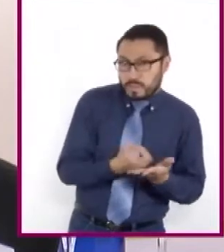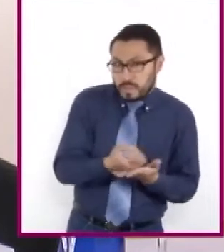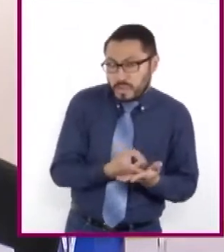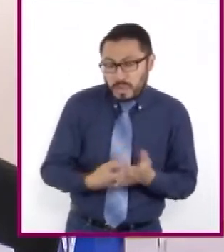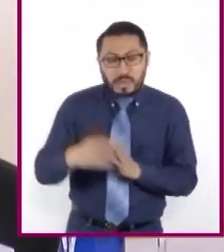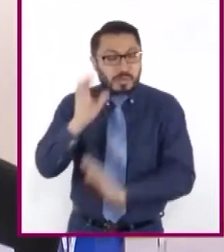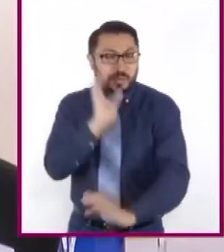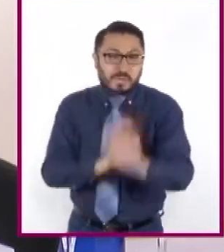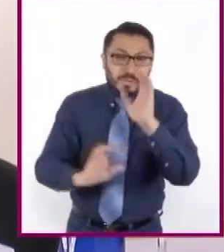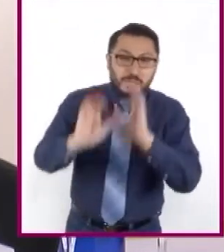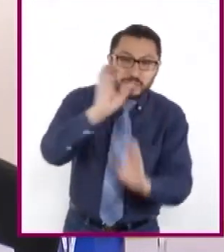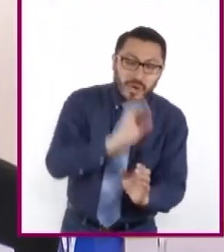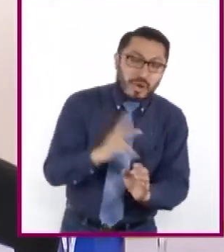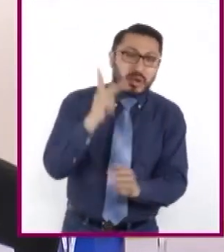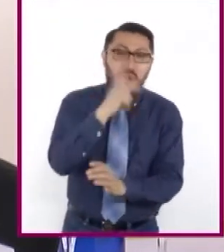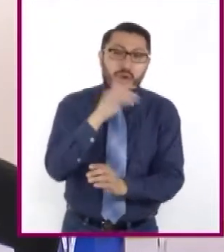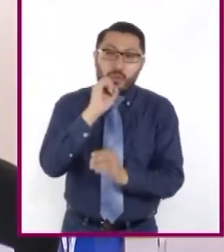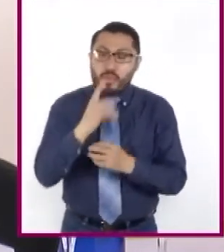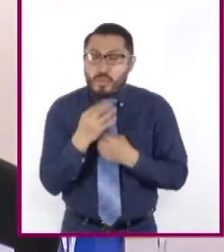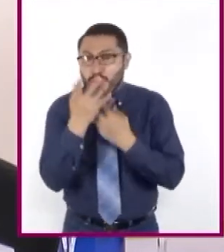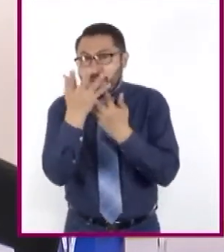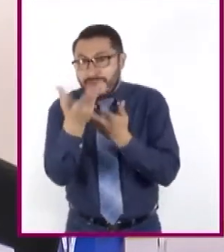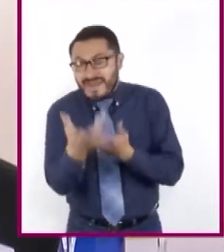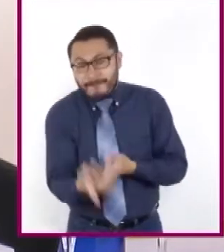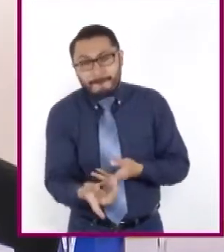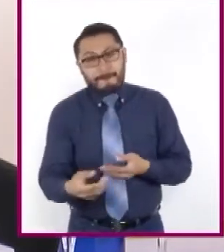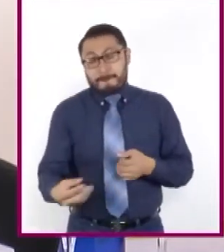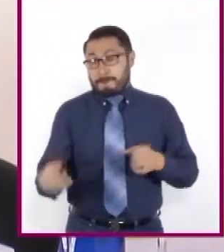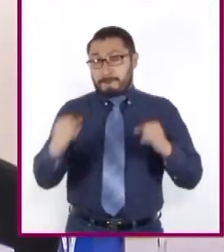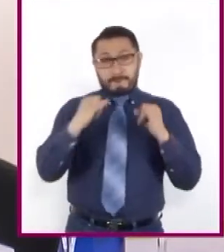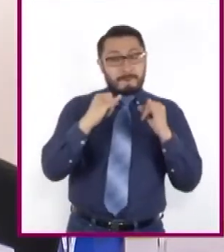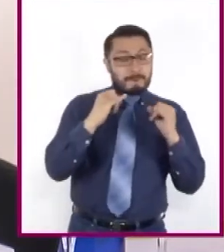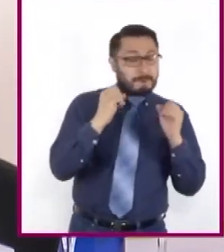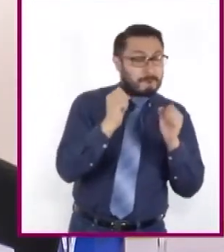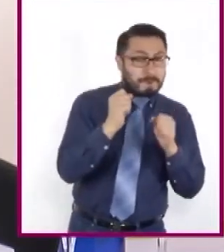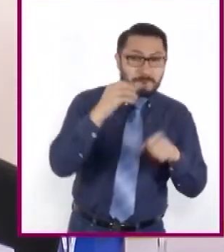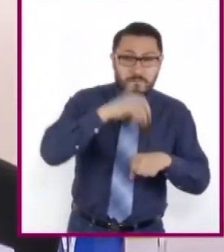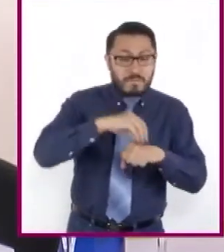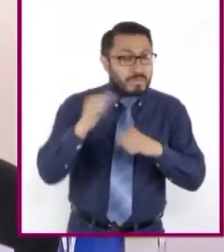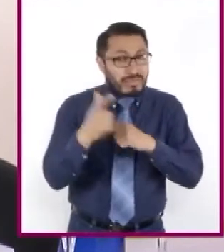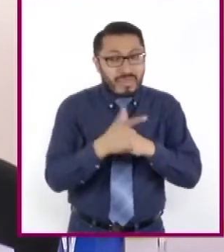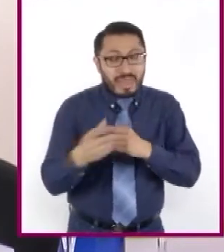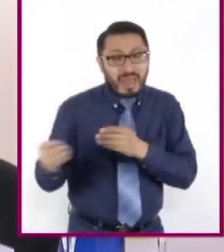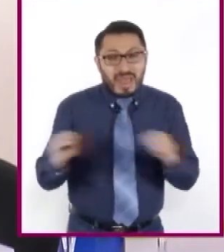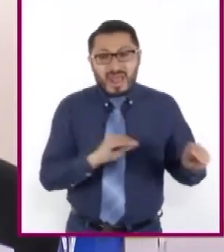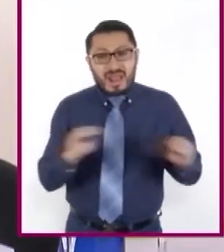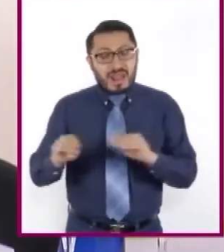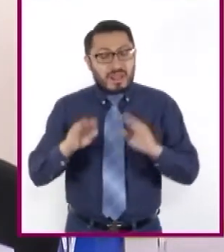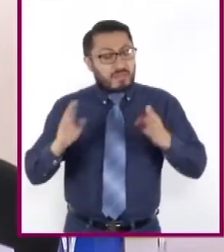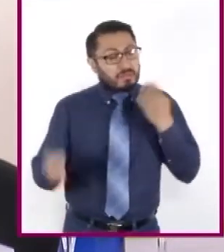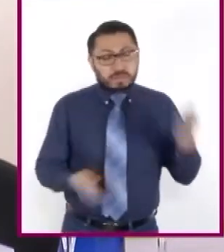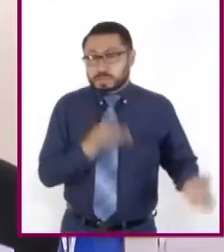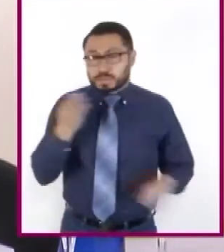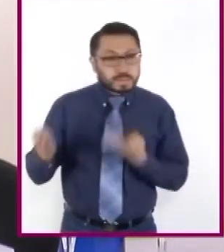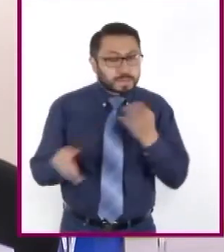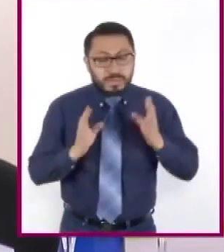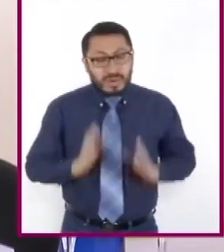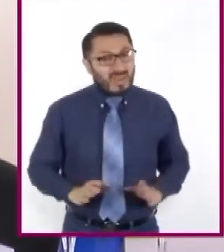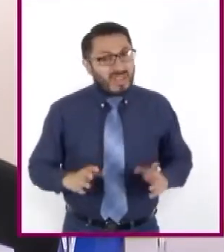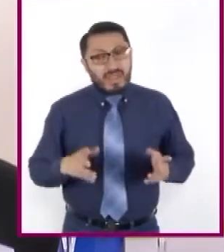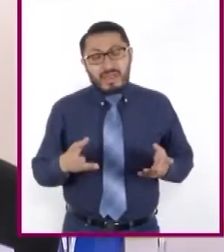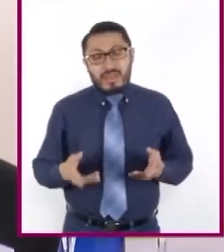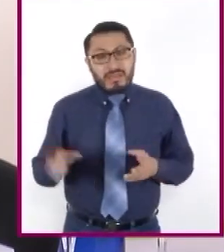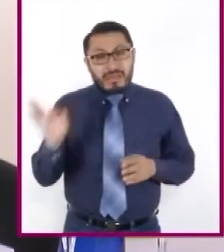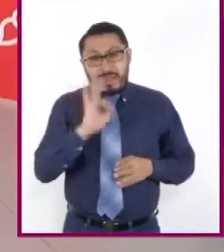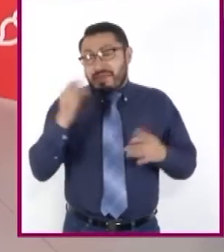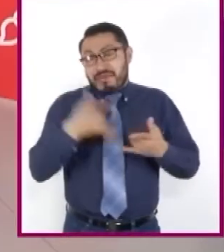canción, un poema, una instalación, con movimientos, un baile, tal vez crear